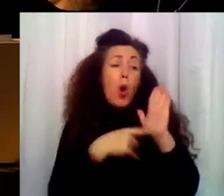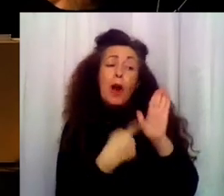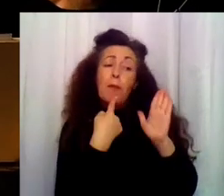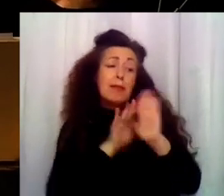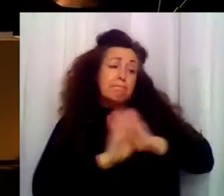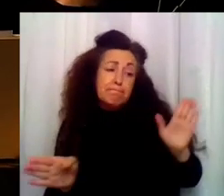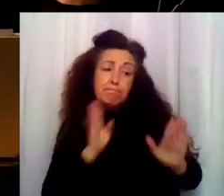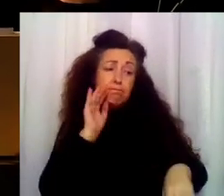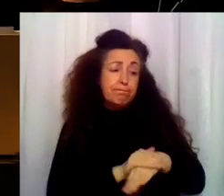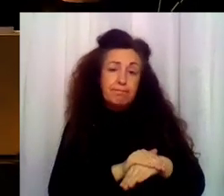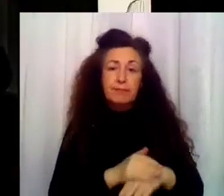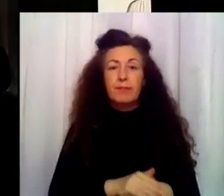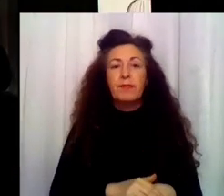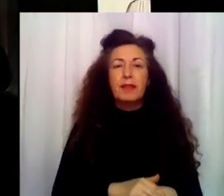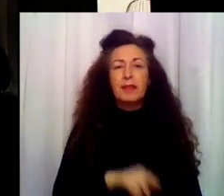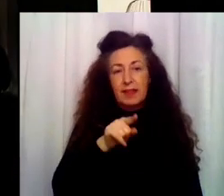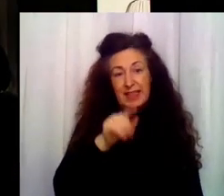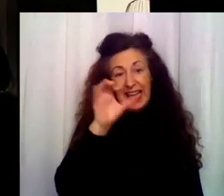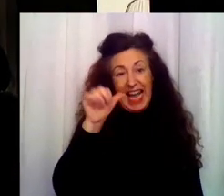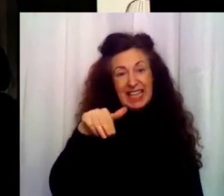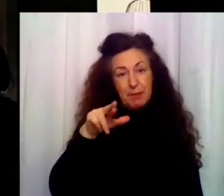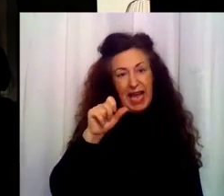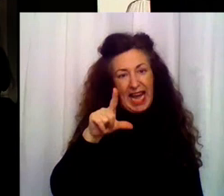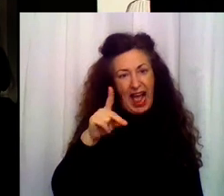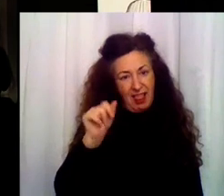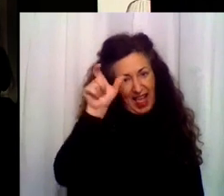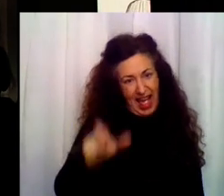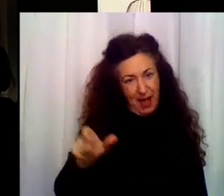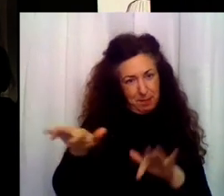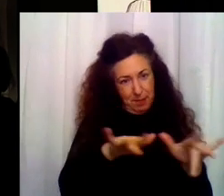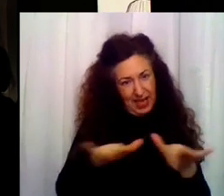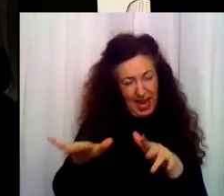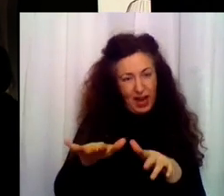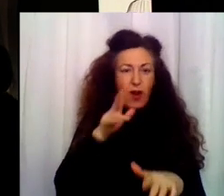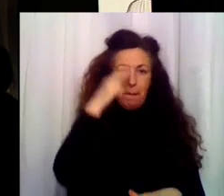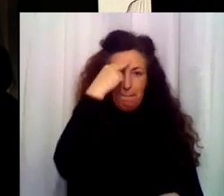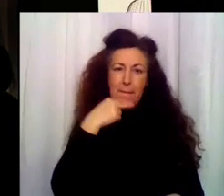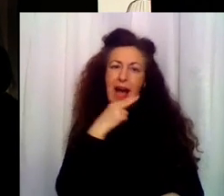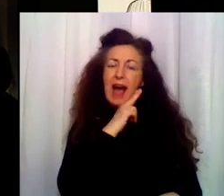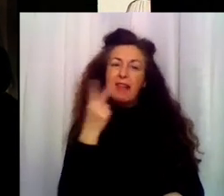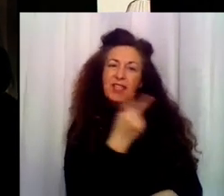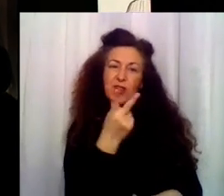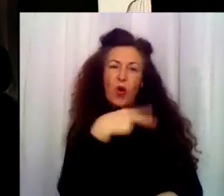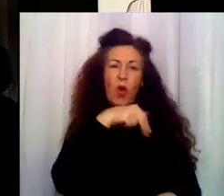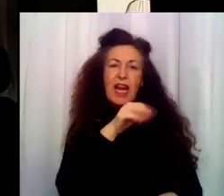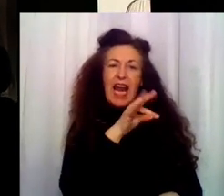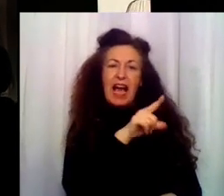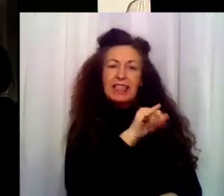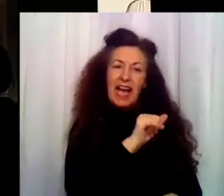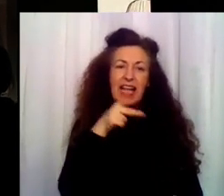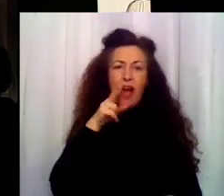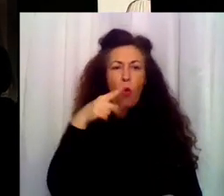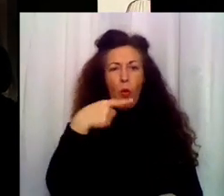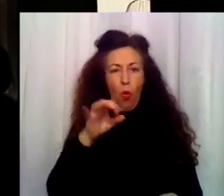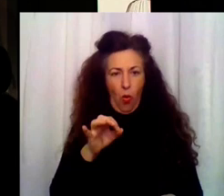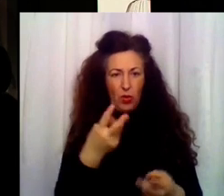¿Esmeralda? Sí. Los padres de Rubén están aquí ya. Natalia y Hugo. Hola. ¿Qué tal? ¿Estaba? Hola. Hugo,